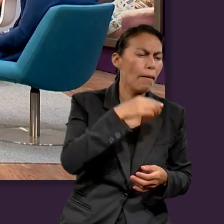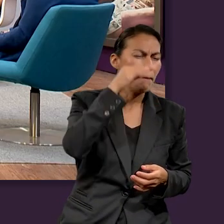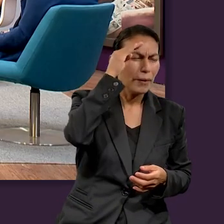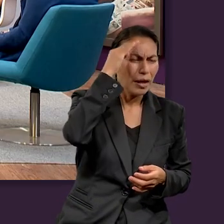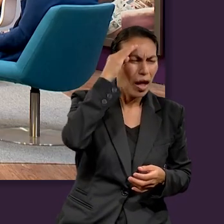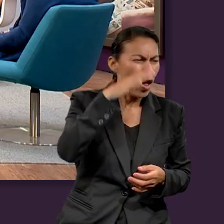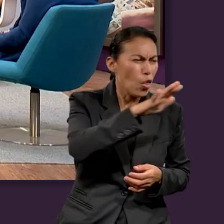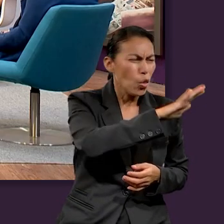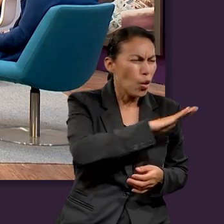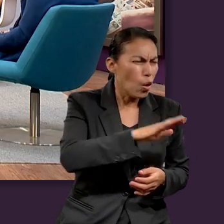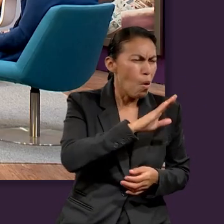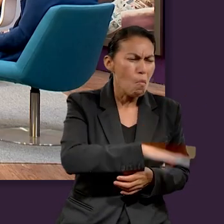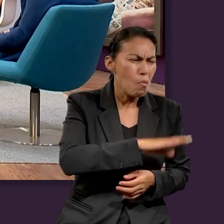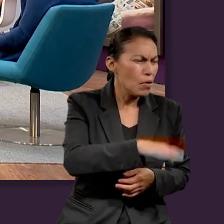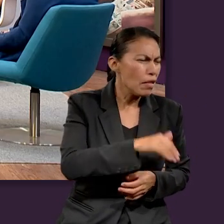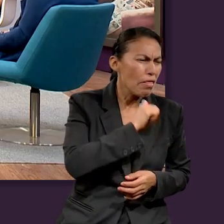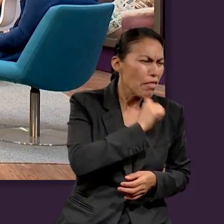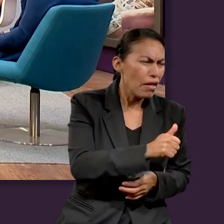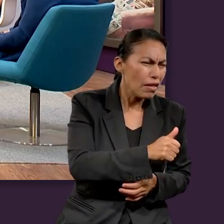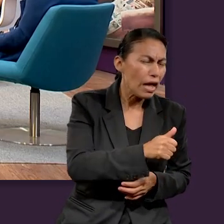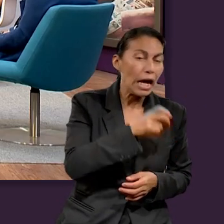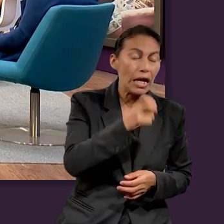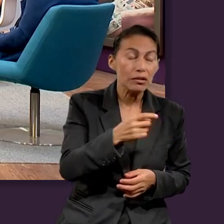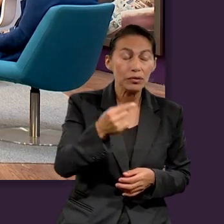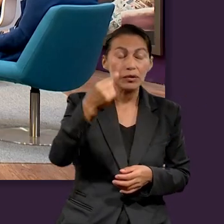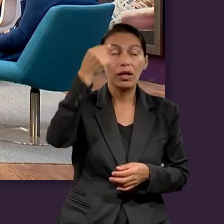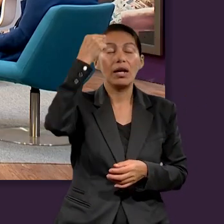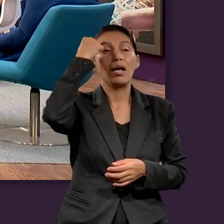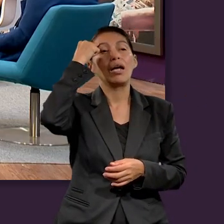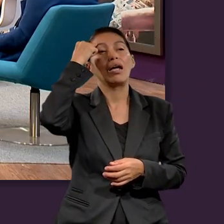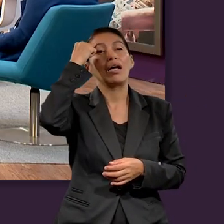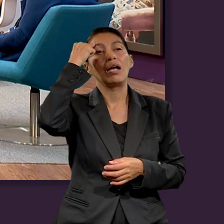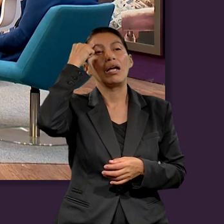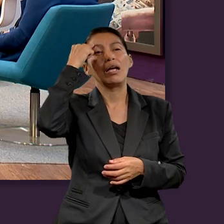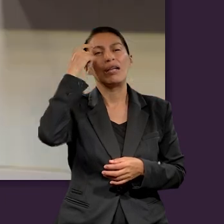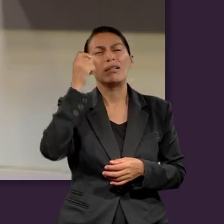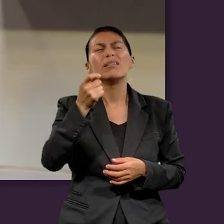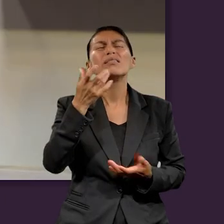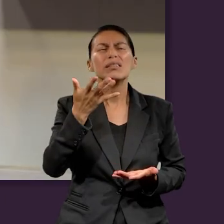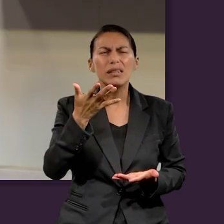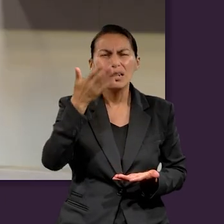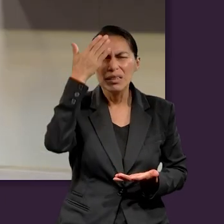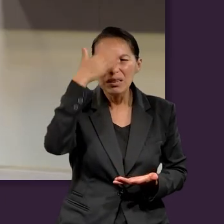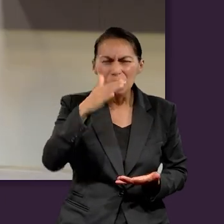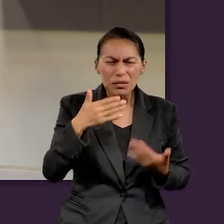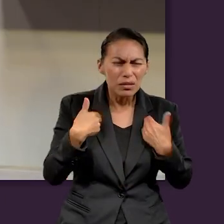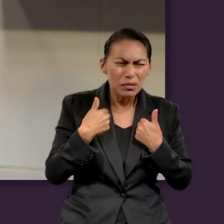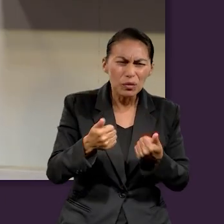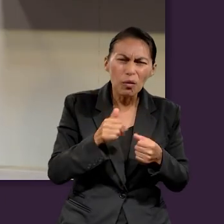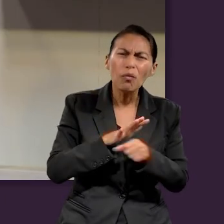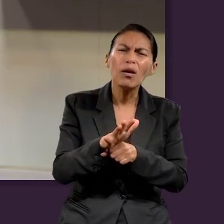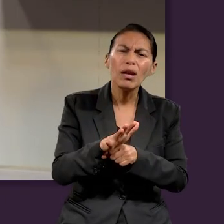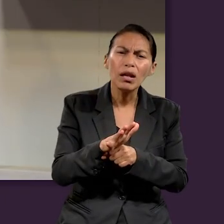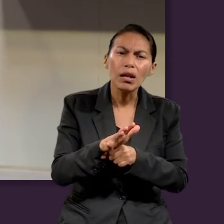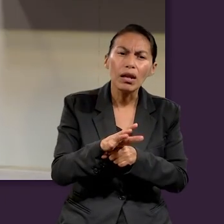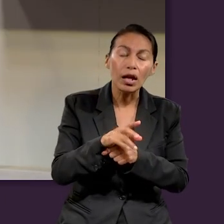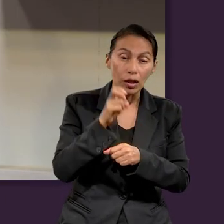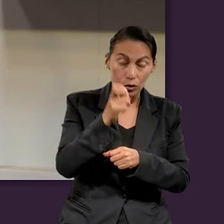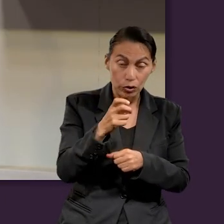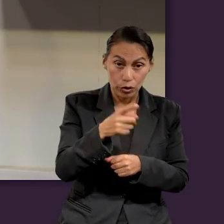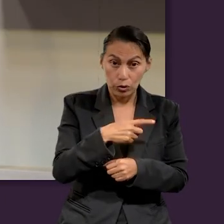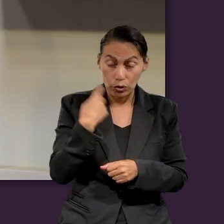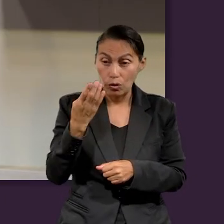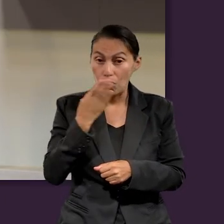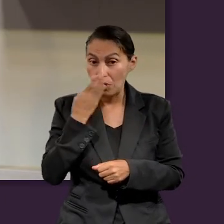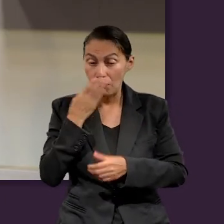a nuestra conciencia. Así es. ¿Qué sabemos? ¿Qué entendemos al respecto? ¿Y qué